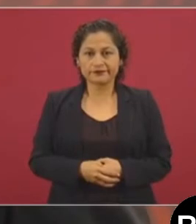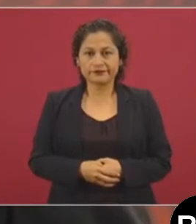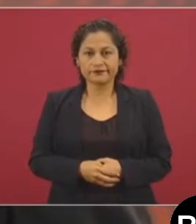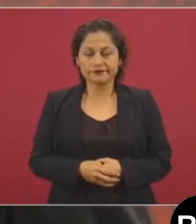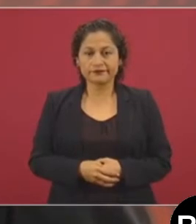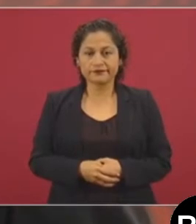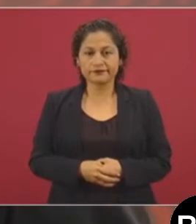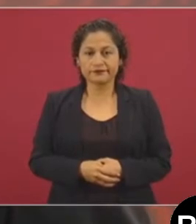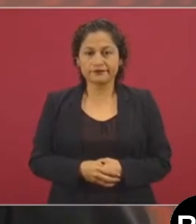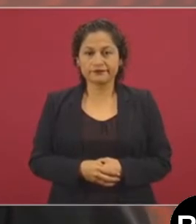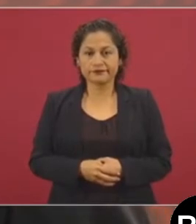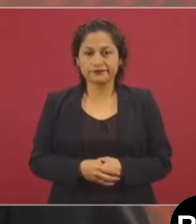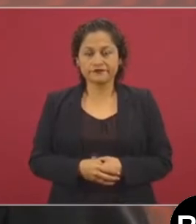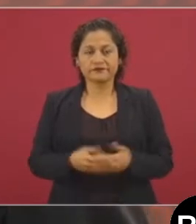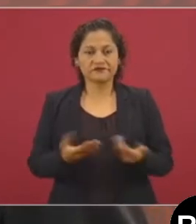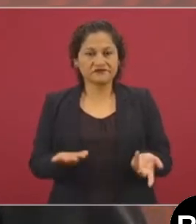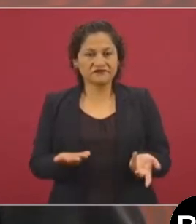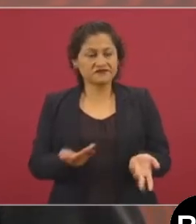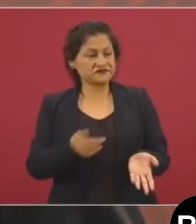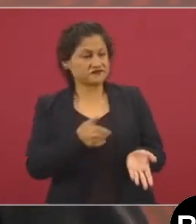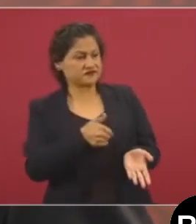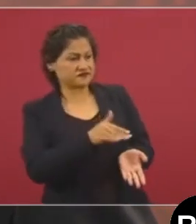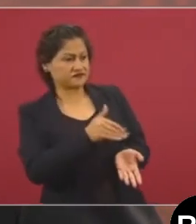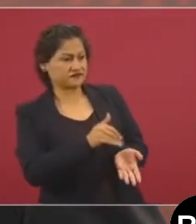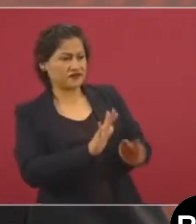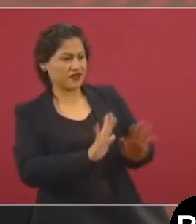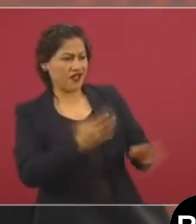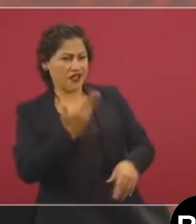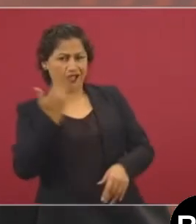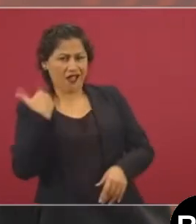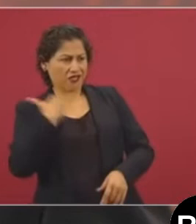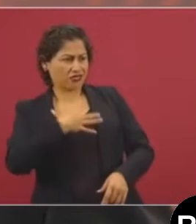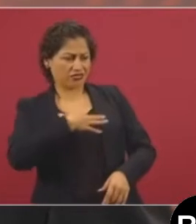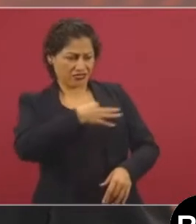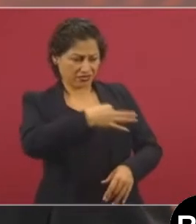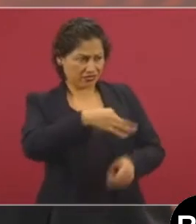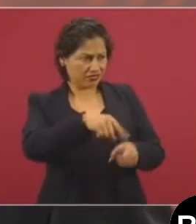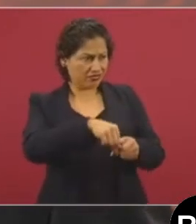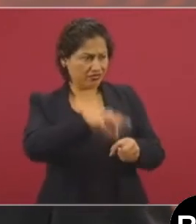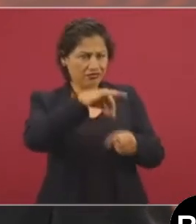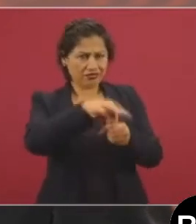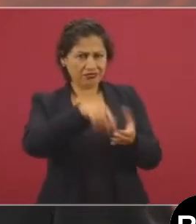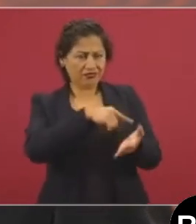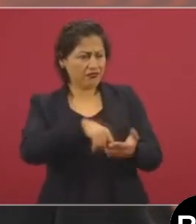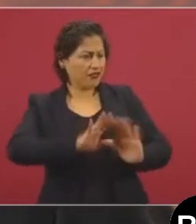le habían ayudado durante la campaña,